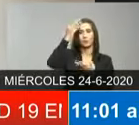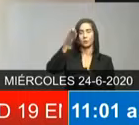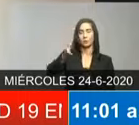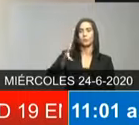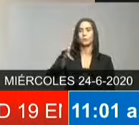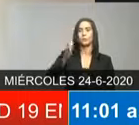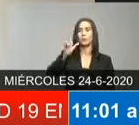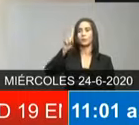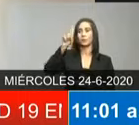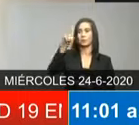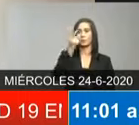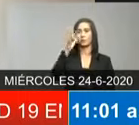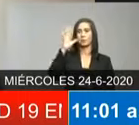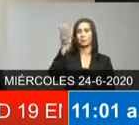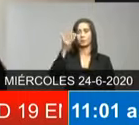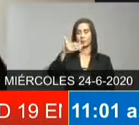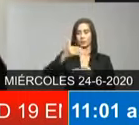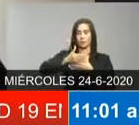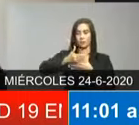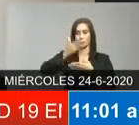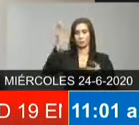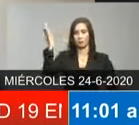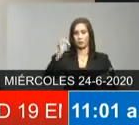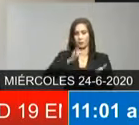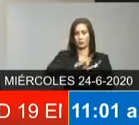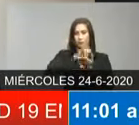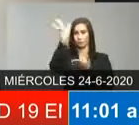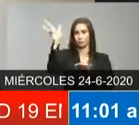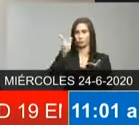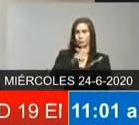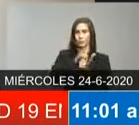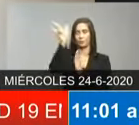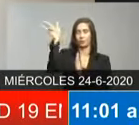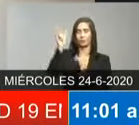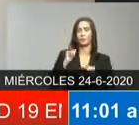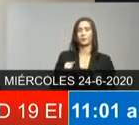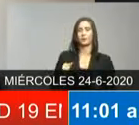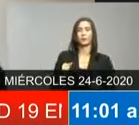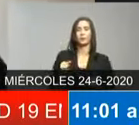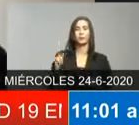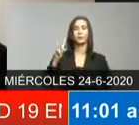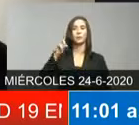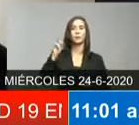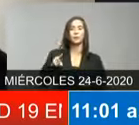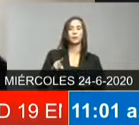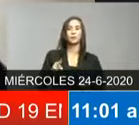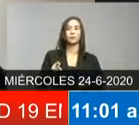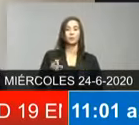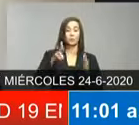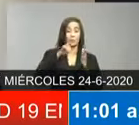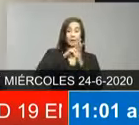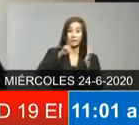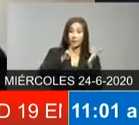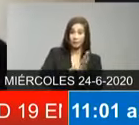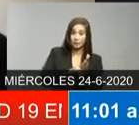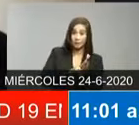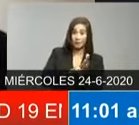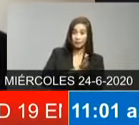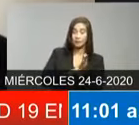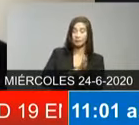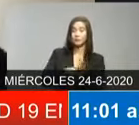frontera aérea me gustaría saber si existe un protocolo adicional para los viajeros